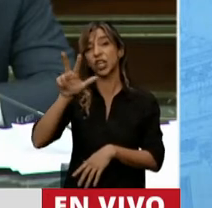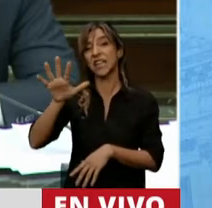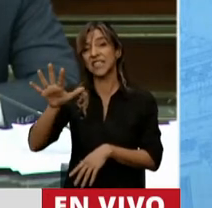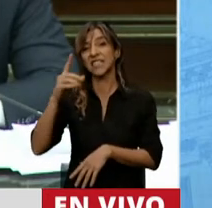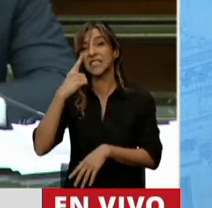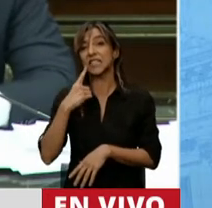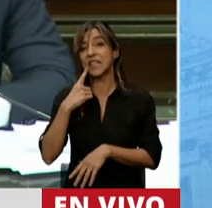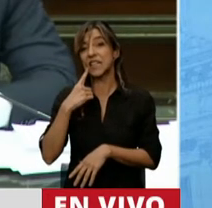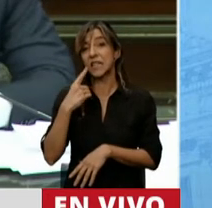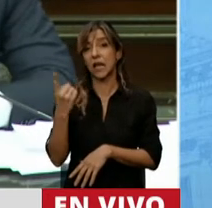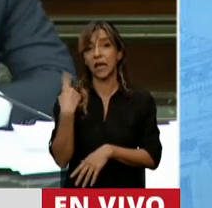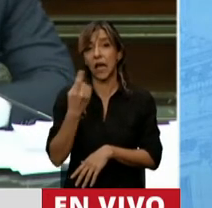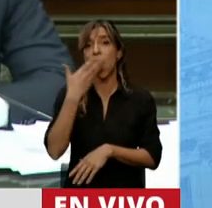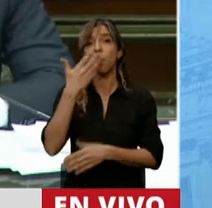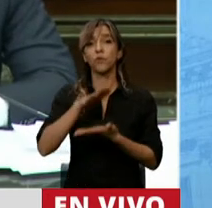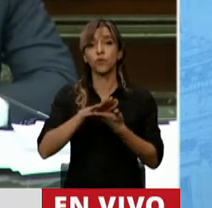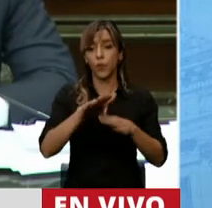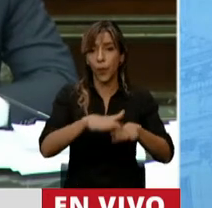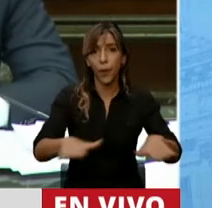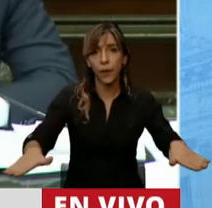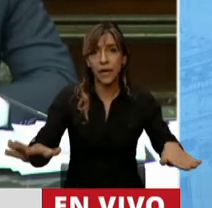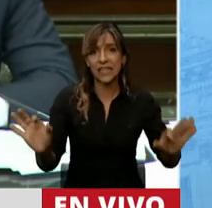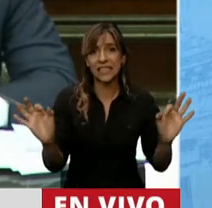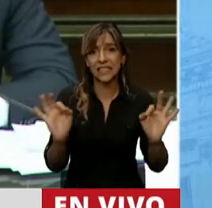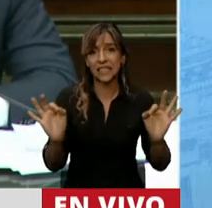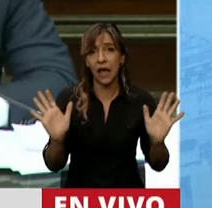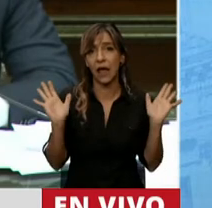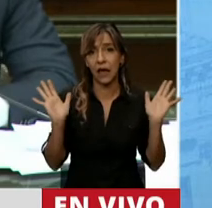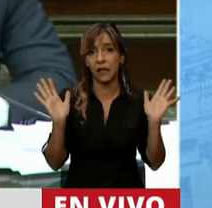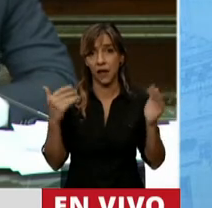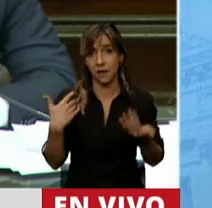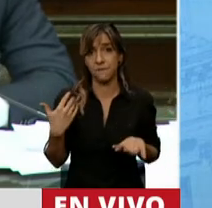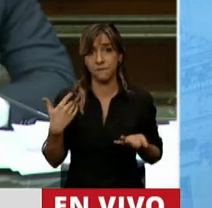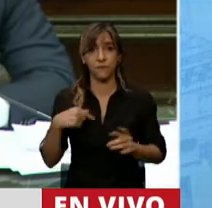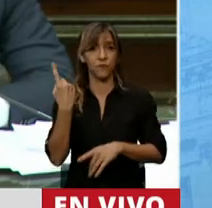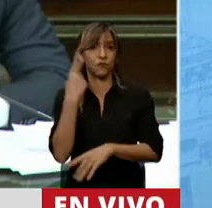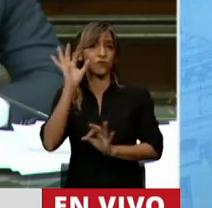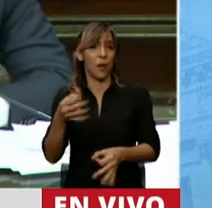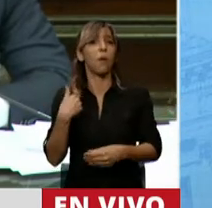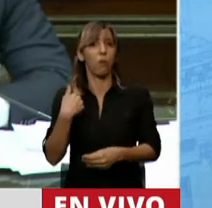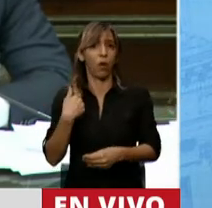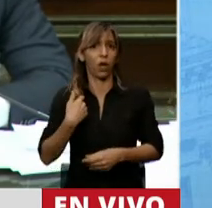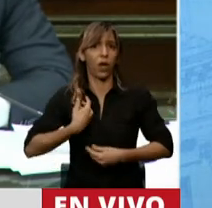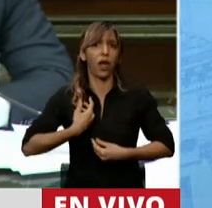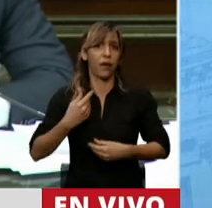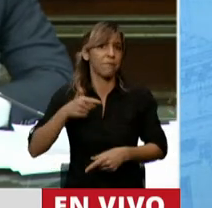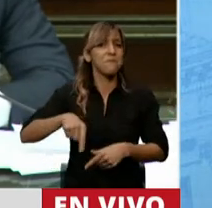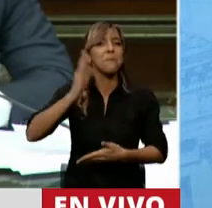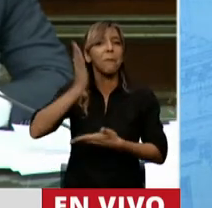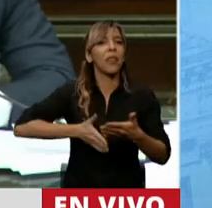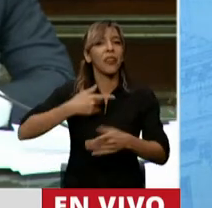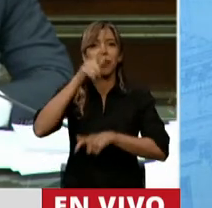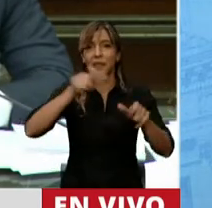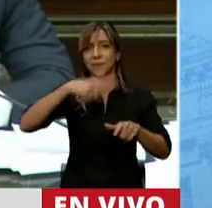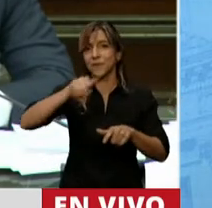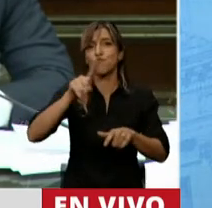niñez. La mitad de la población del país son mujeres y los niños, niñas y adolescentes son